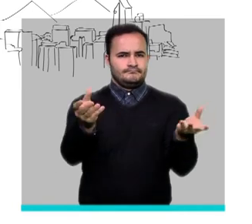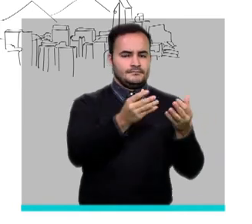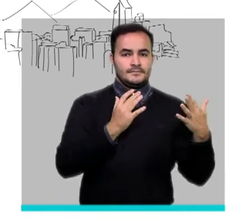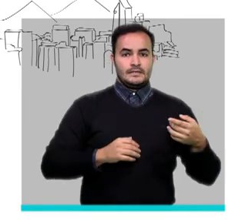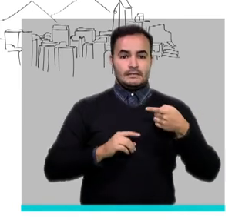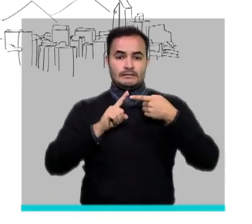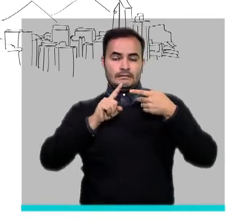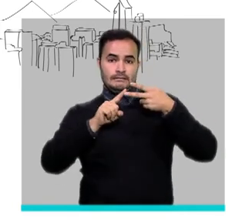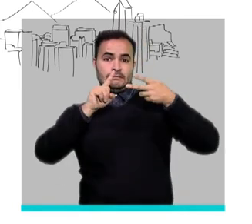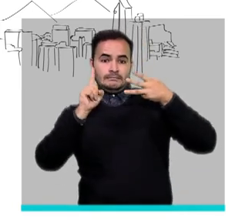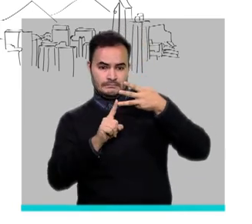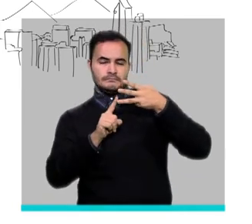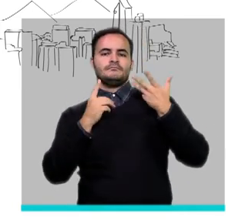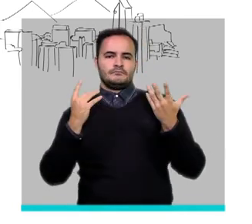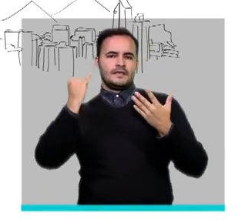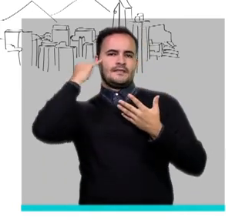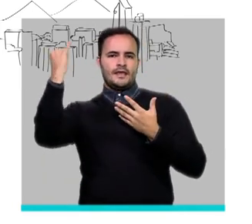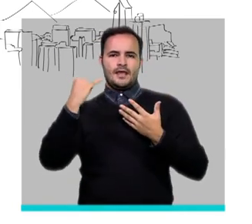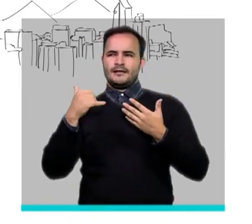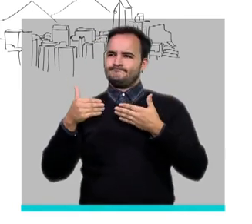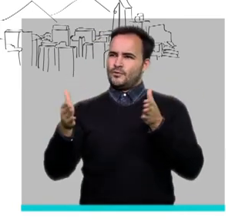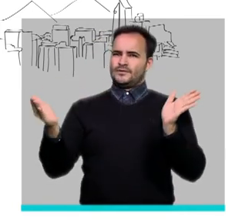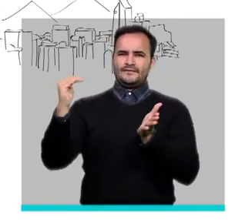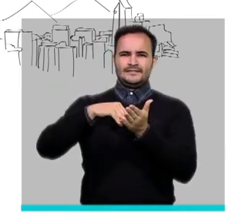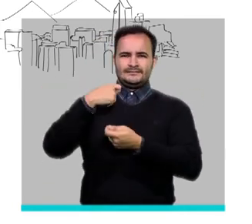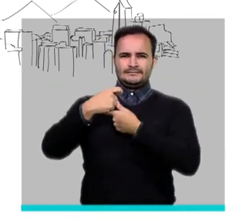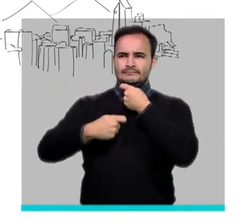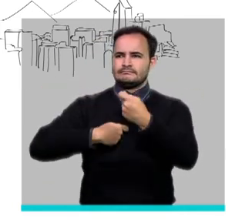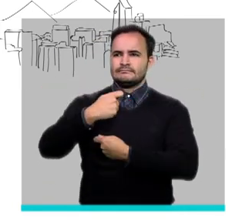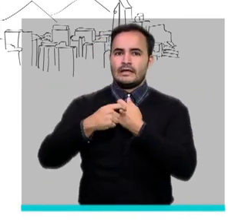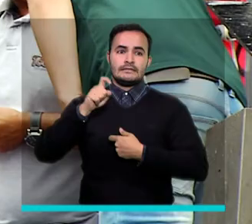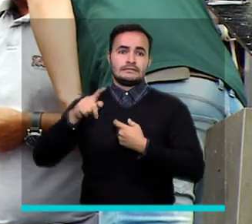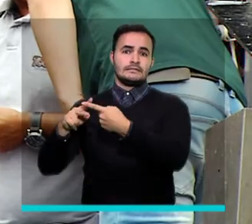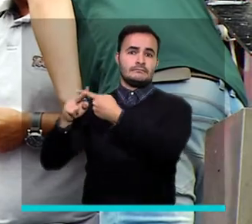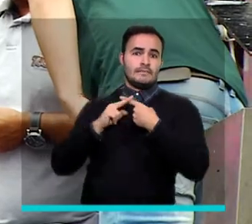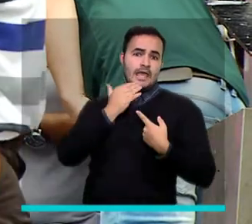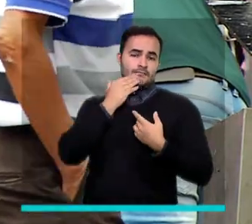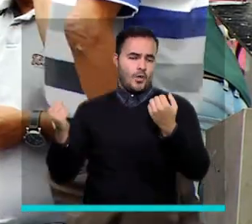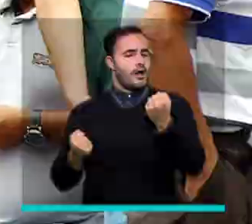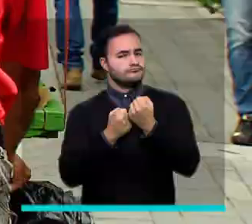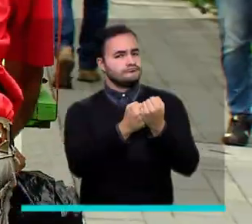reactivación económica donde podamos tener créditos de emergencia.